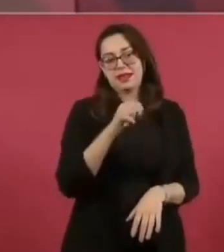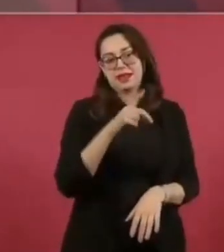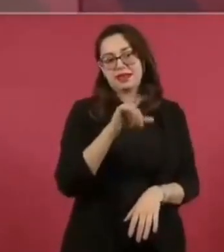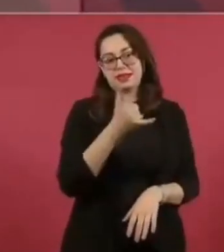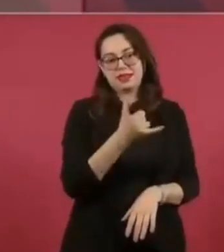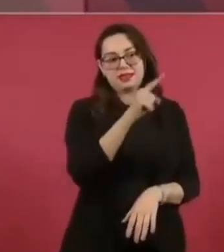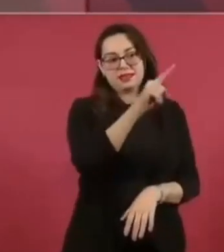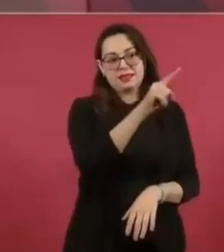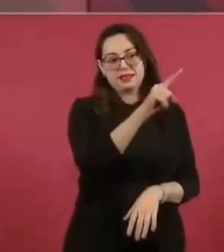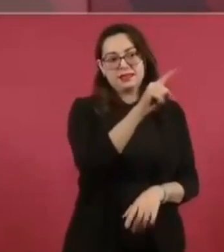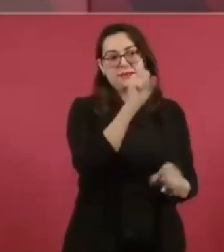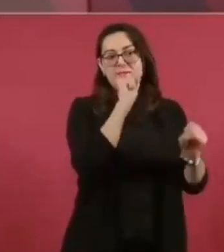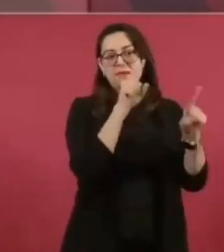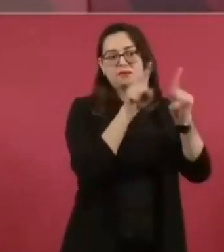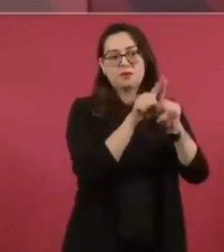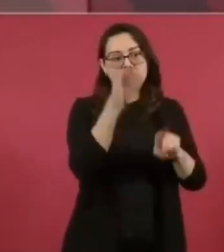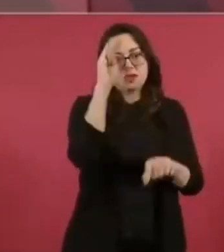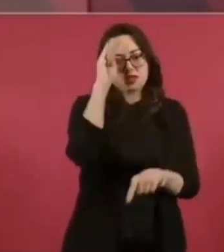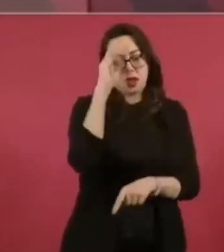un asesino solitario.